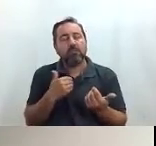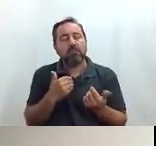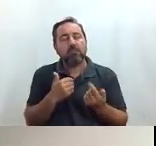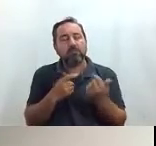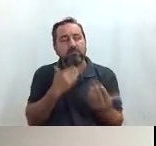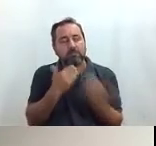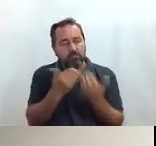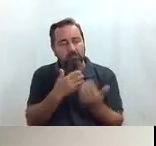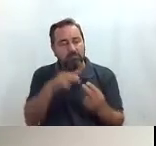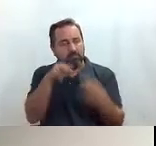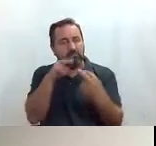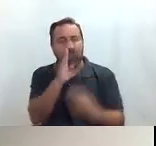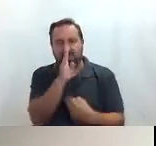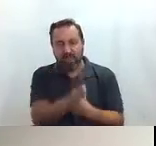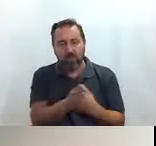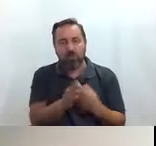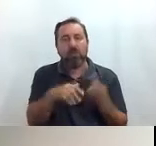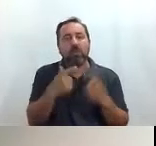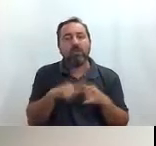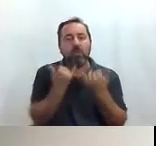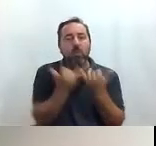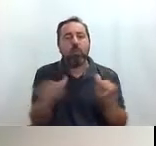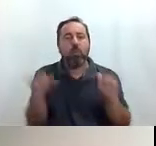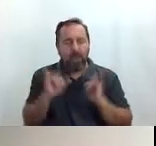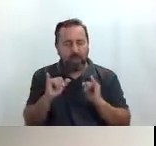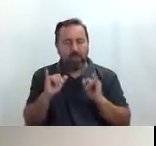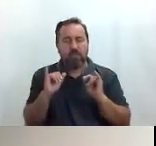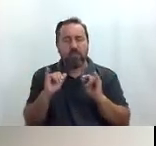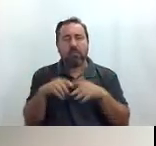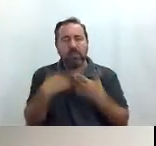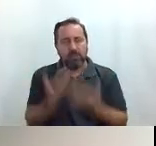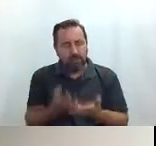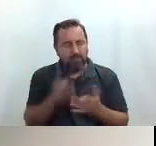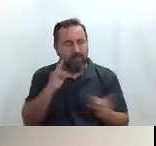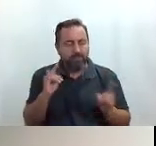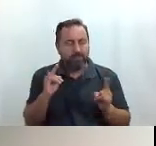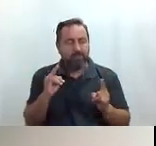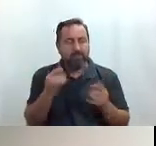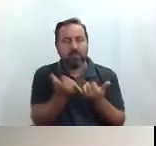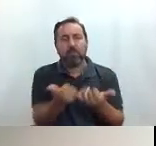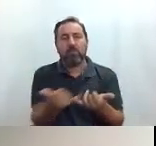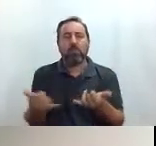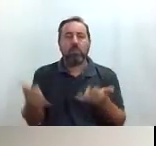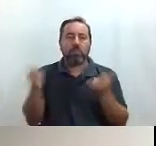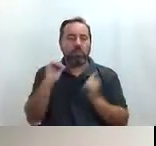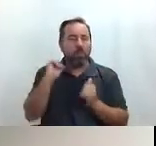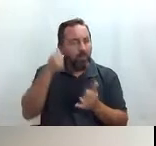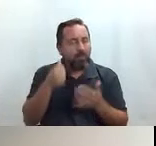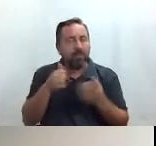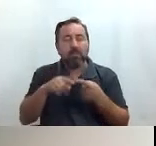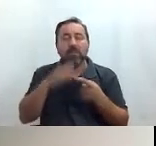interlocutor directamente. Tenemos bucle magnético para todo el tema de sonidos y de